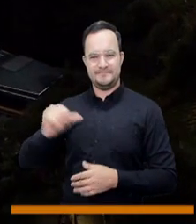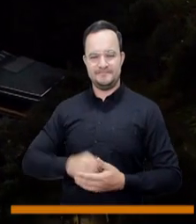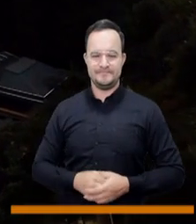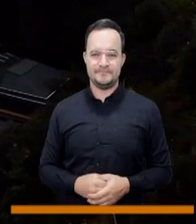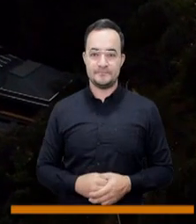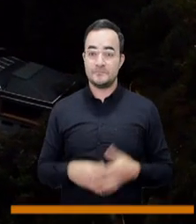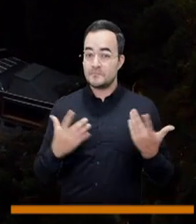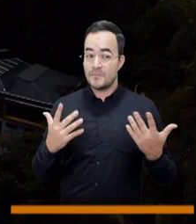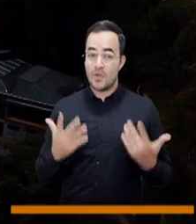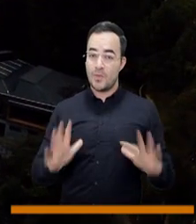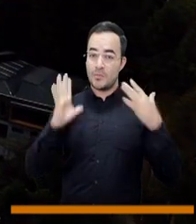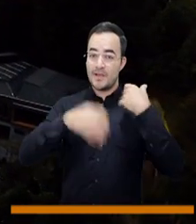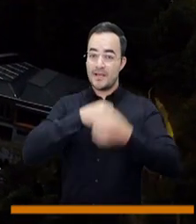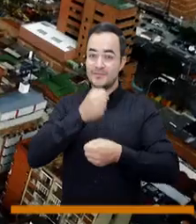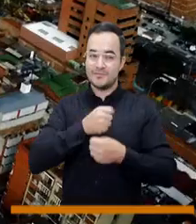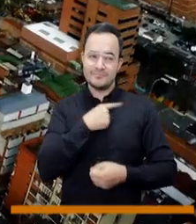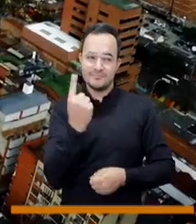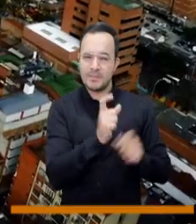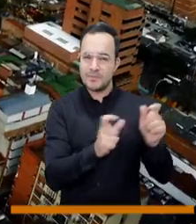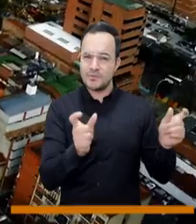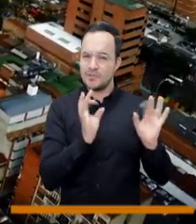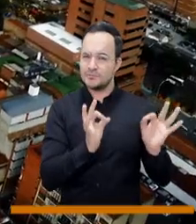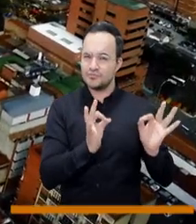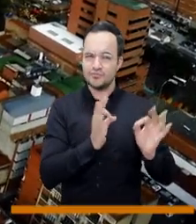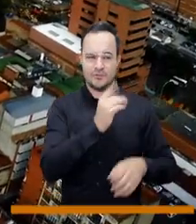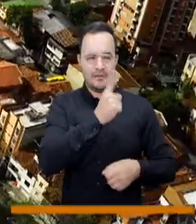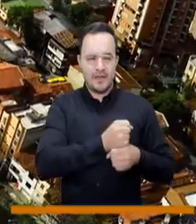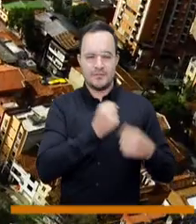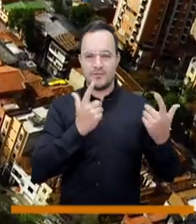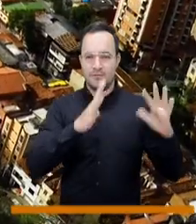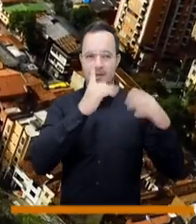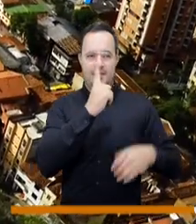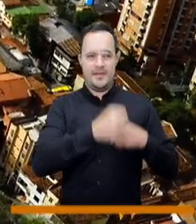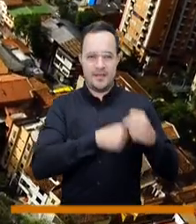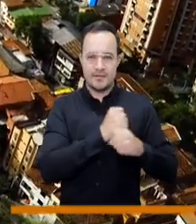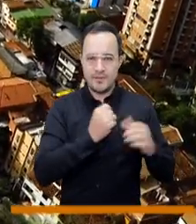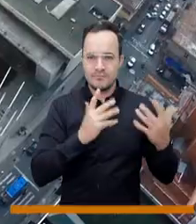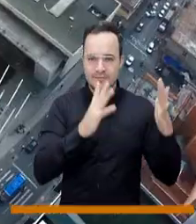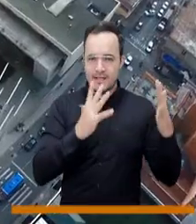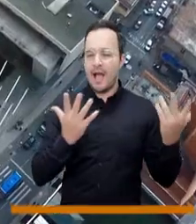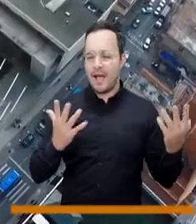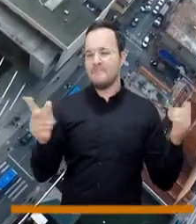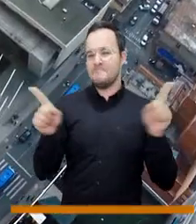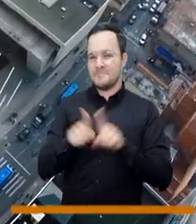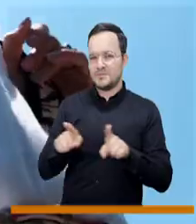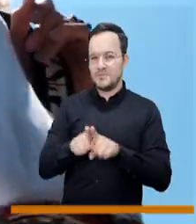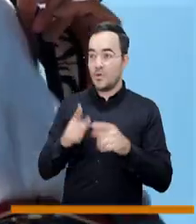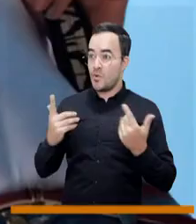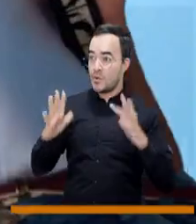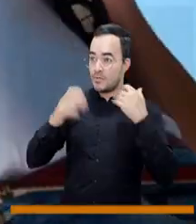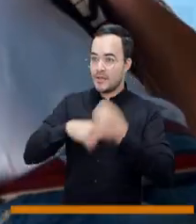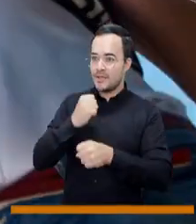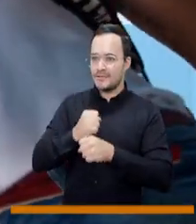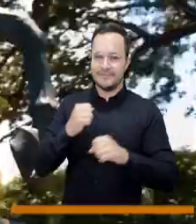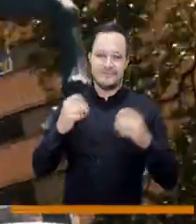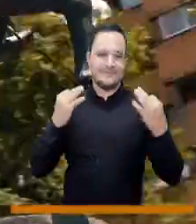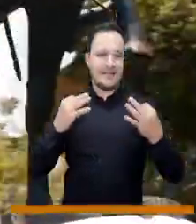Lo que es habitual para alguien que cumple años, es que, consecuente con ello, y la tradición, se le den regalos.